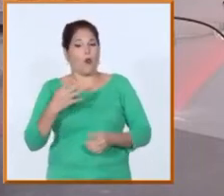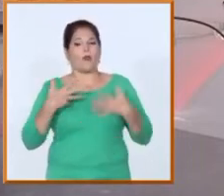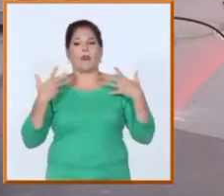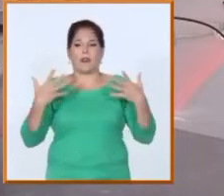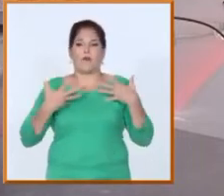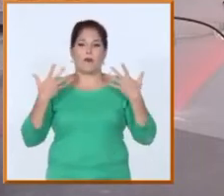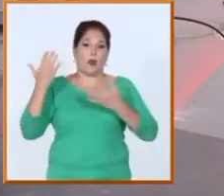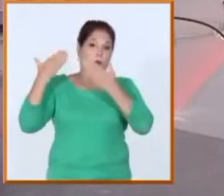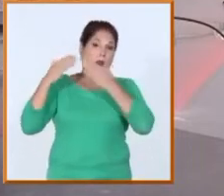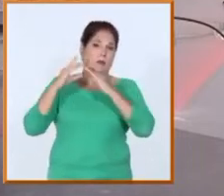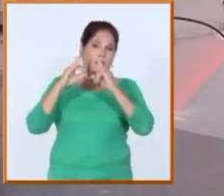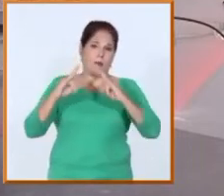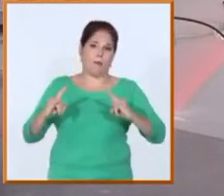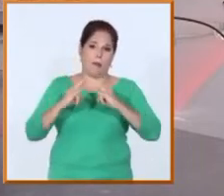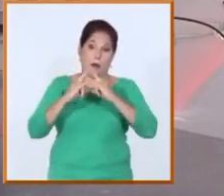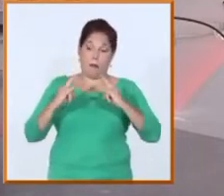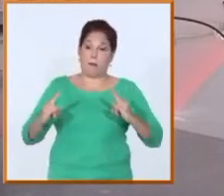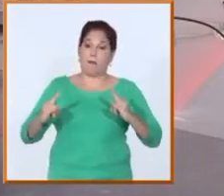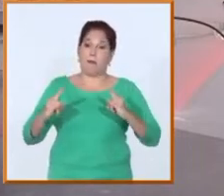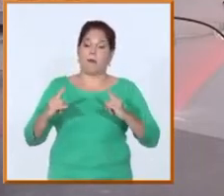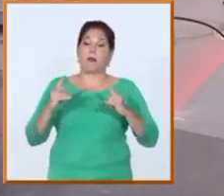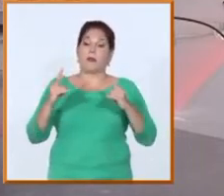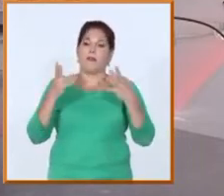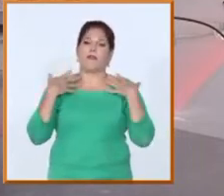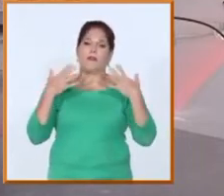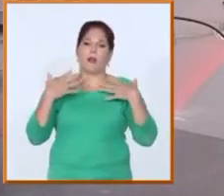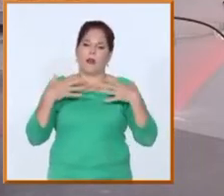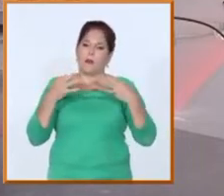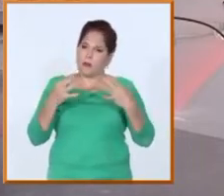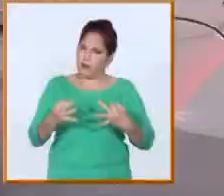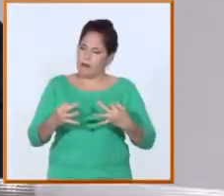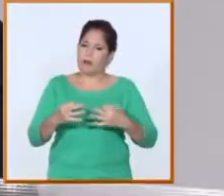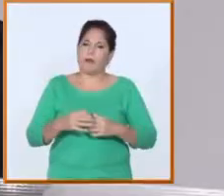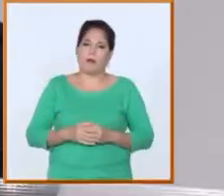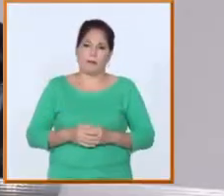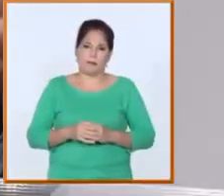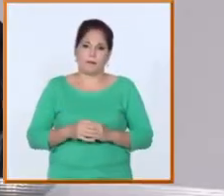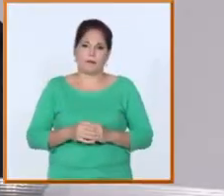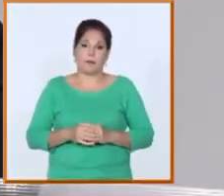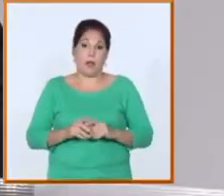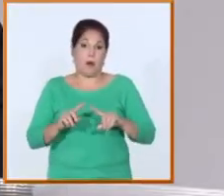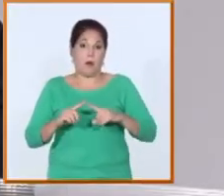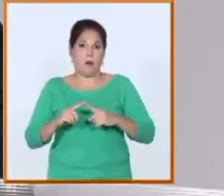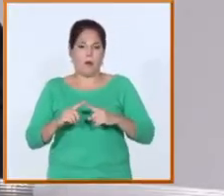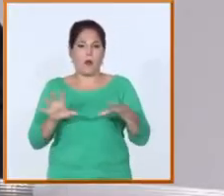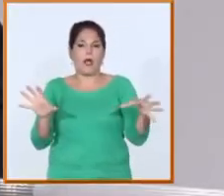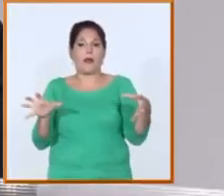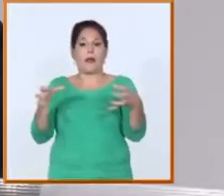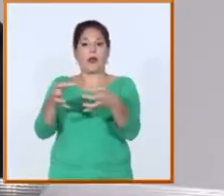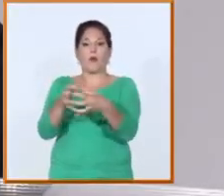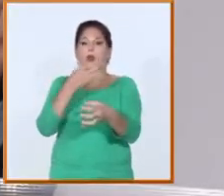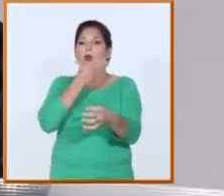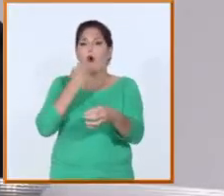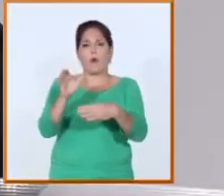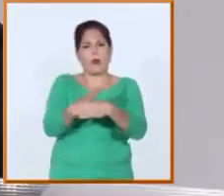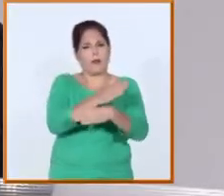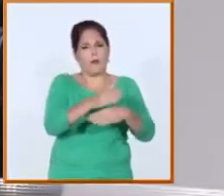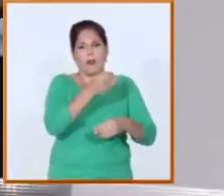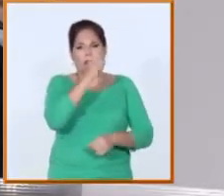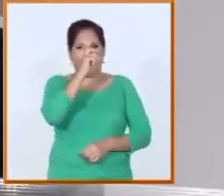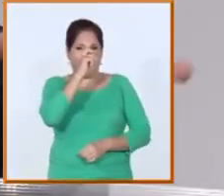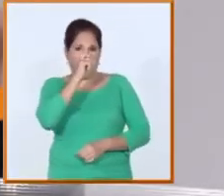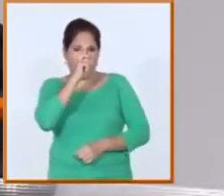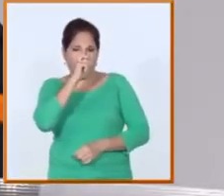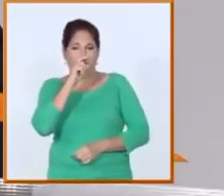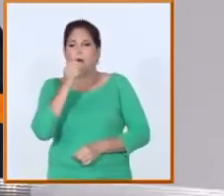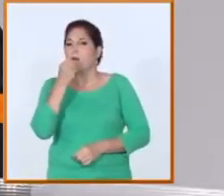momentos y que realmente es muy enriquecedor porque reúne jóvenes de diferentes edades de diferentes procedencias